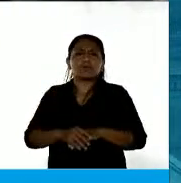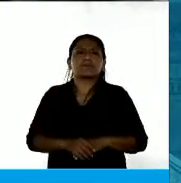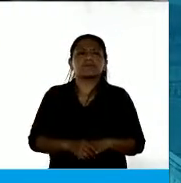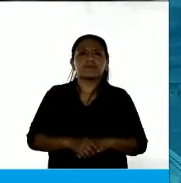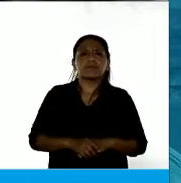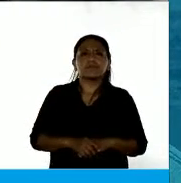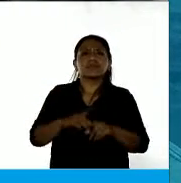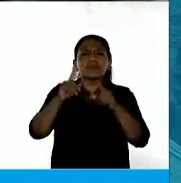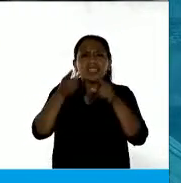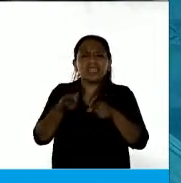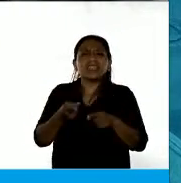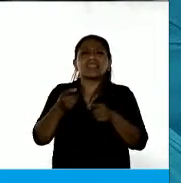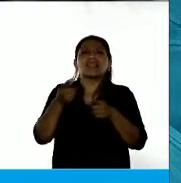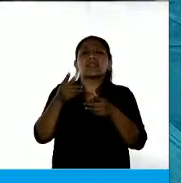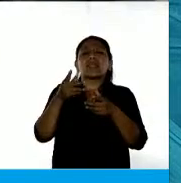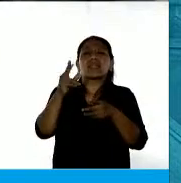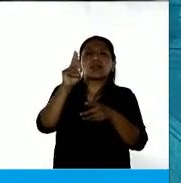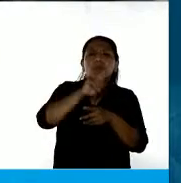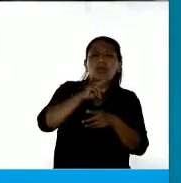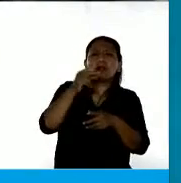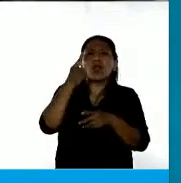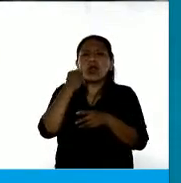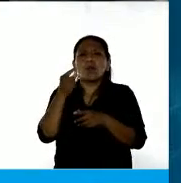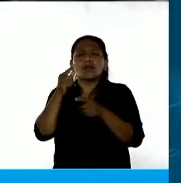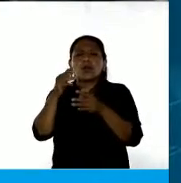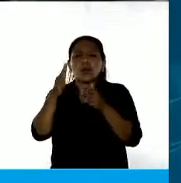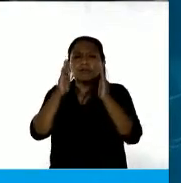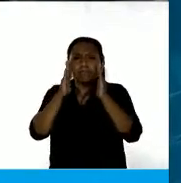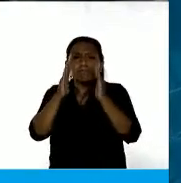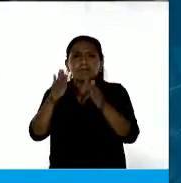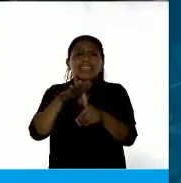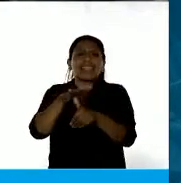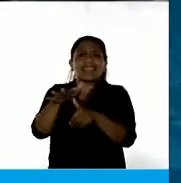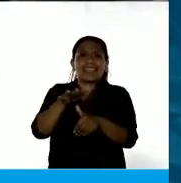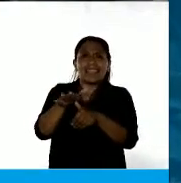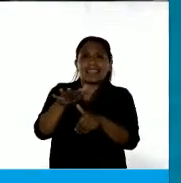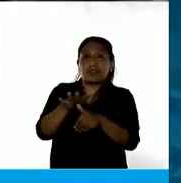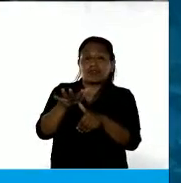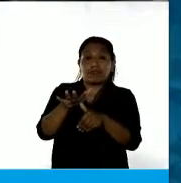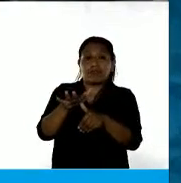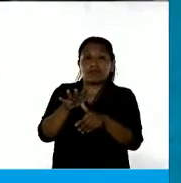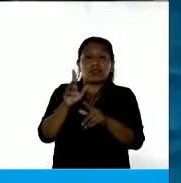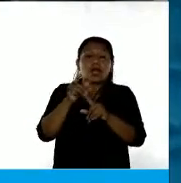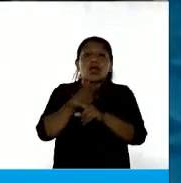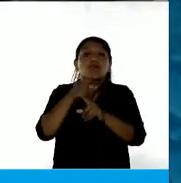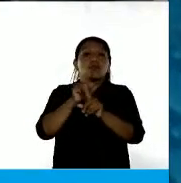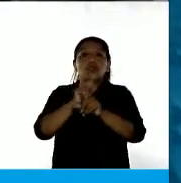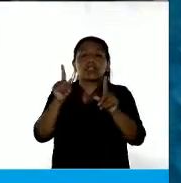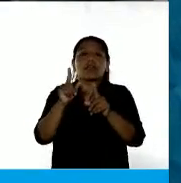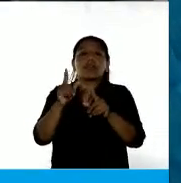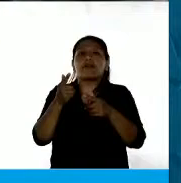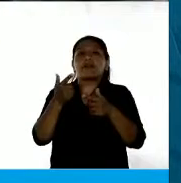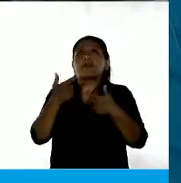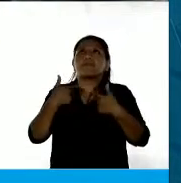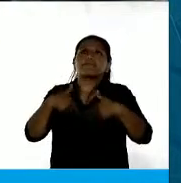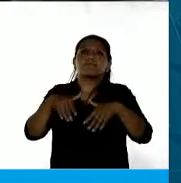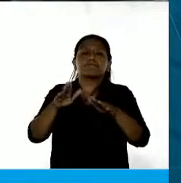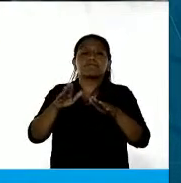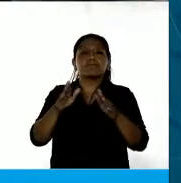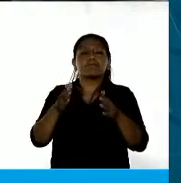Necesitamos más magistrados y magistradas con perspectiva de género. Tampoco quiero caer en casuística, pero